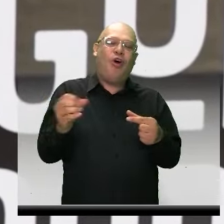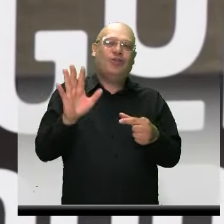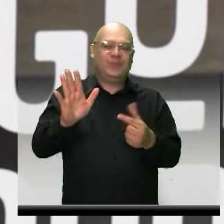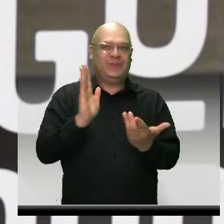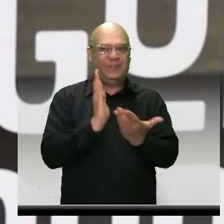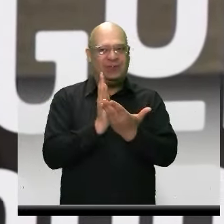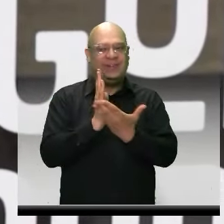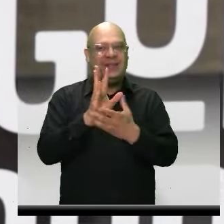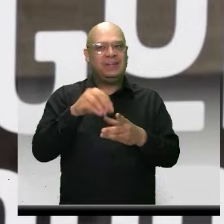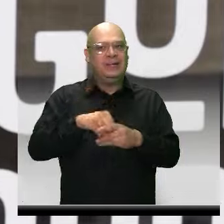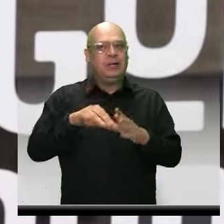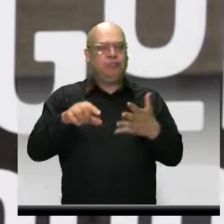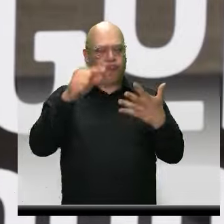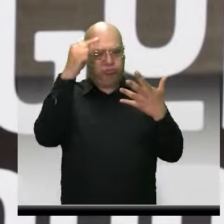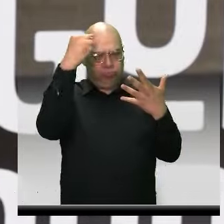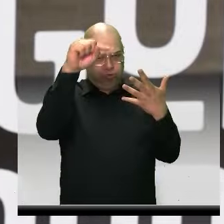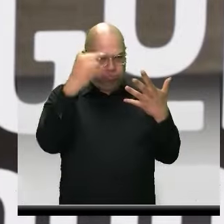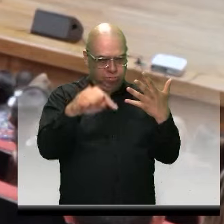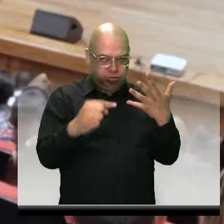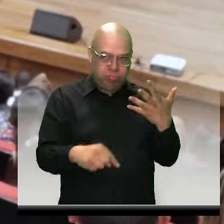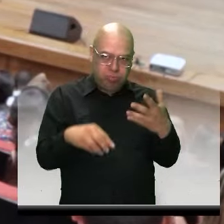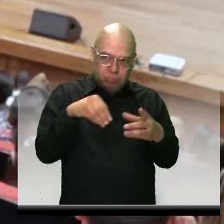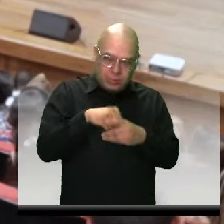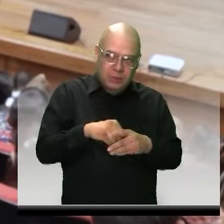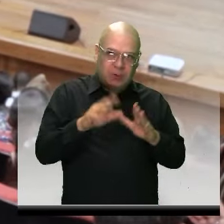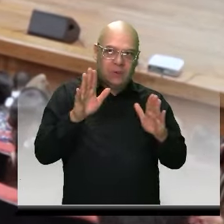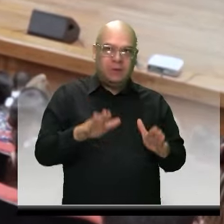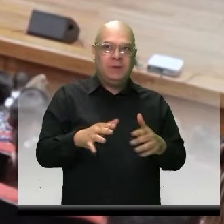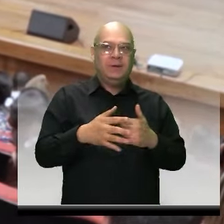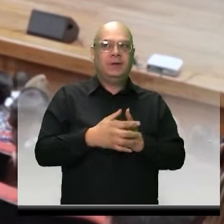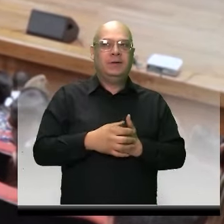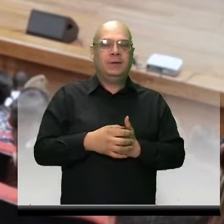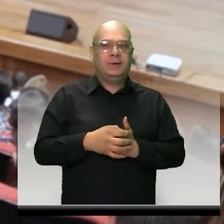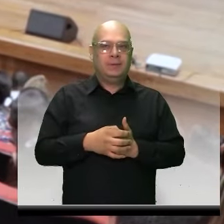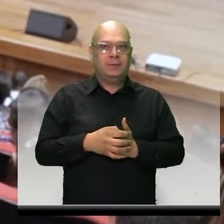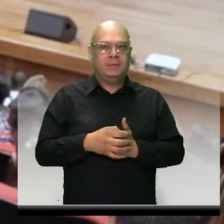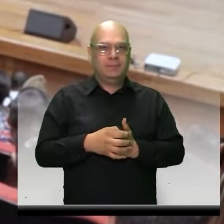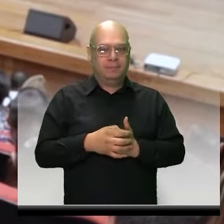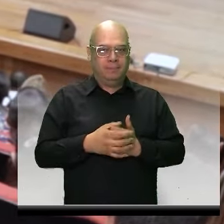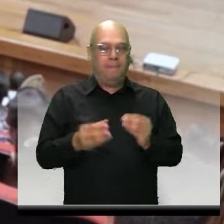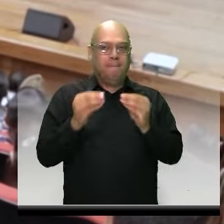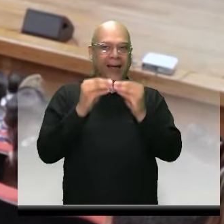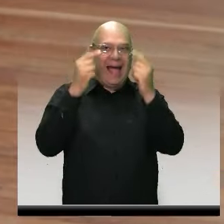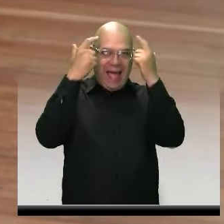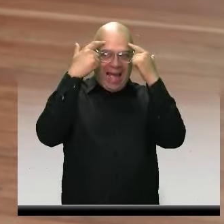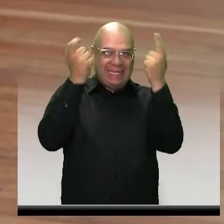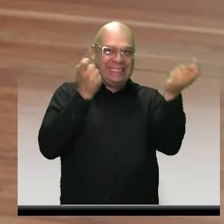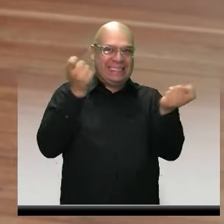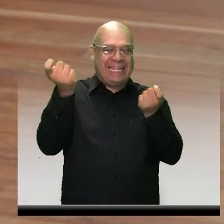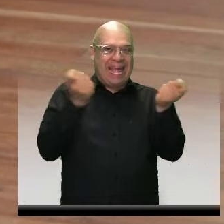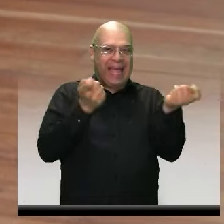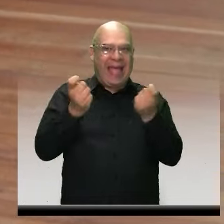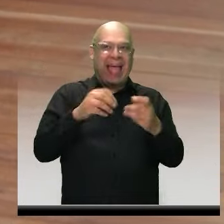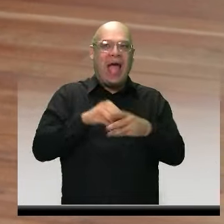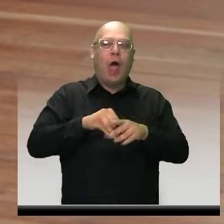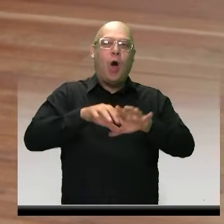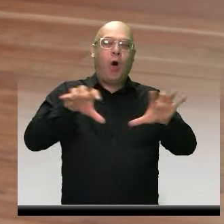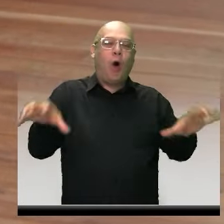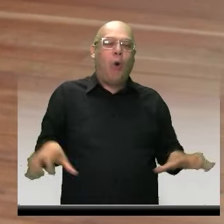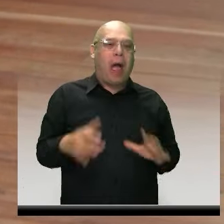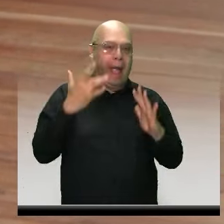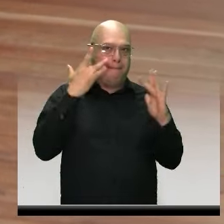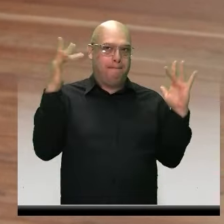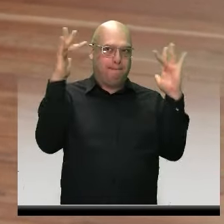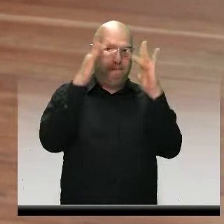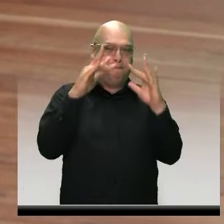herramientas, tener las estrategias adecuadas de cómo